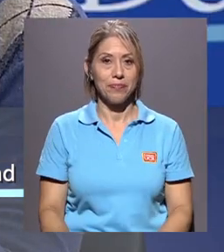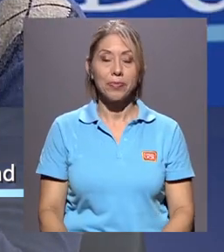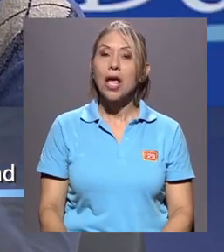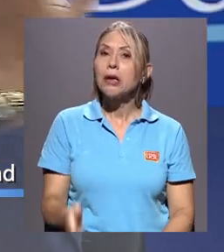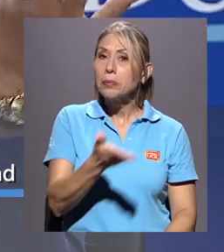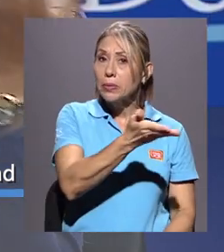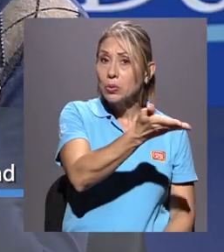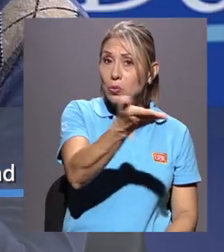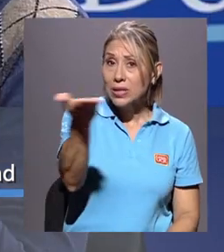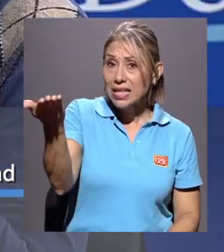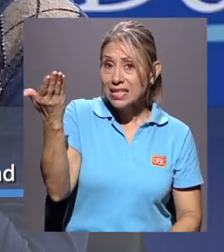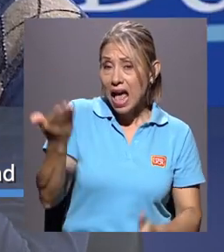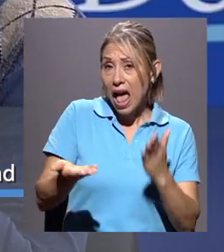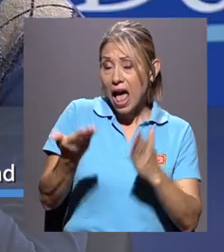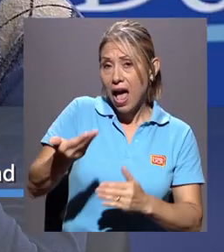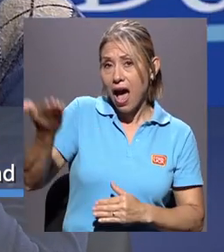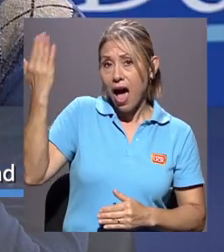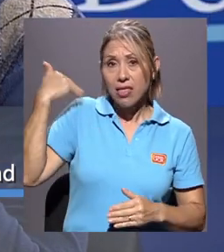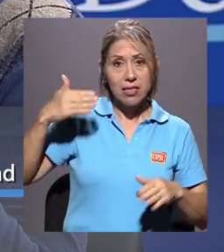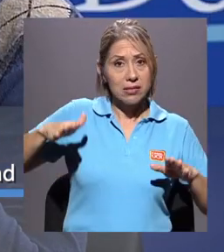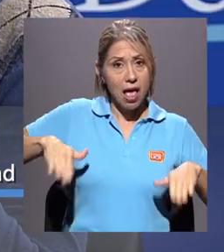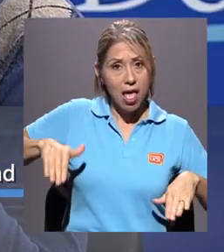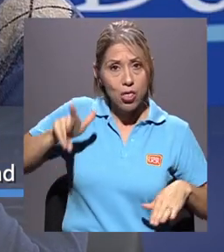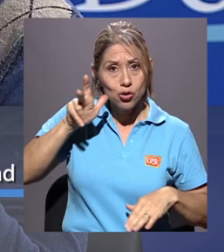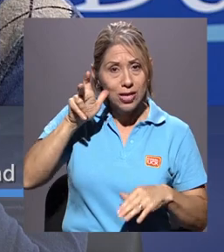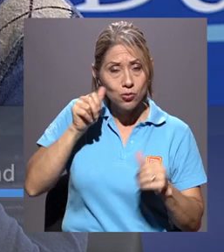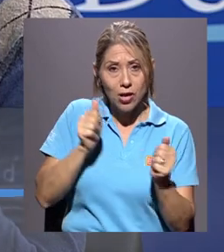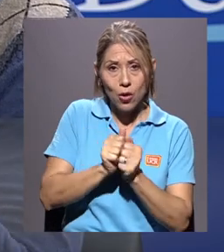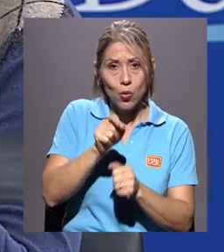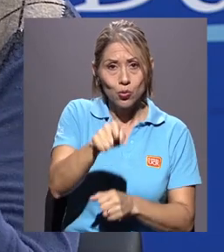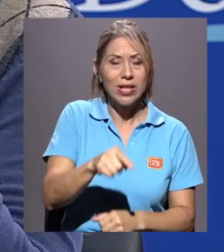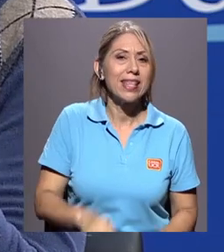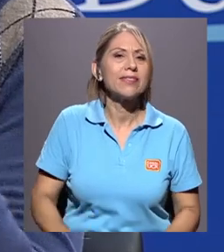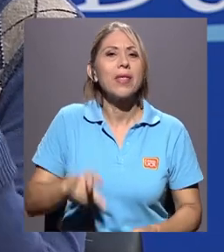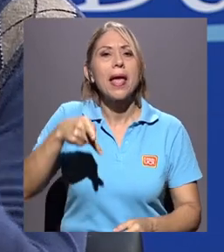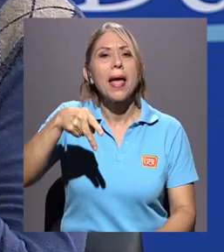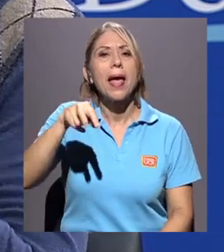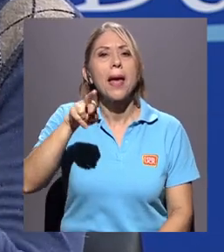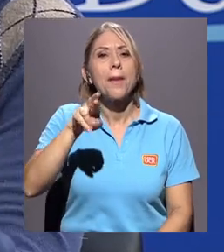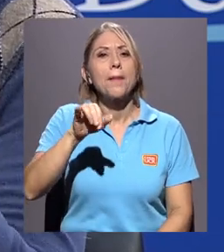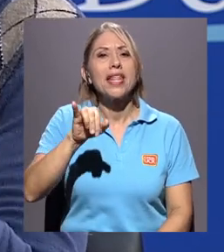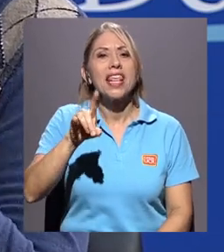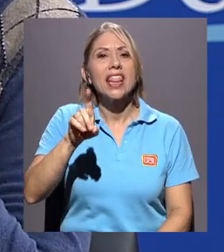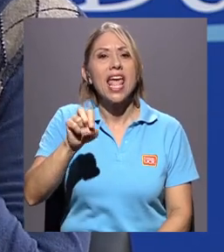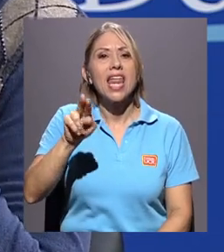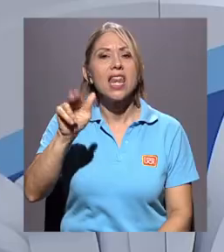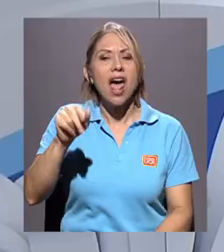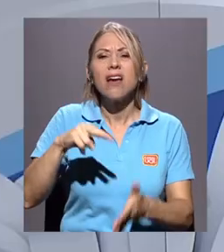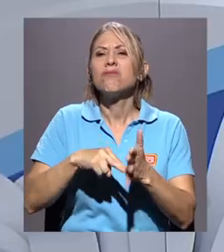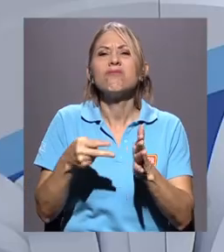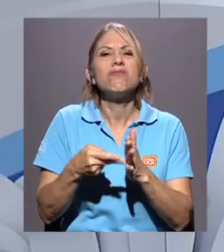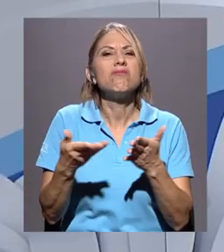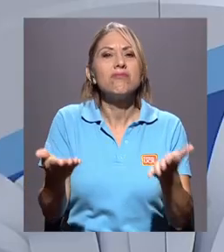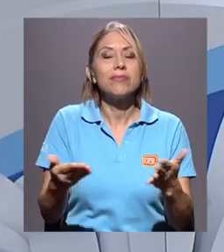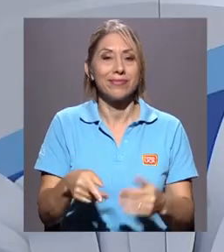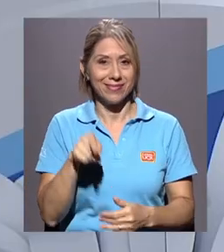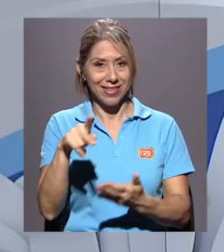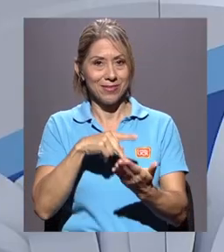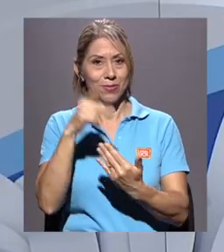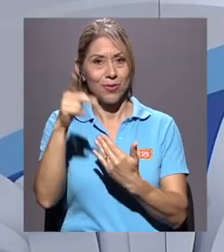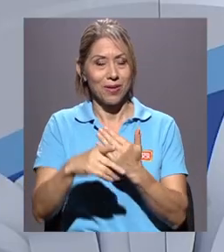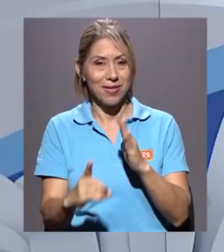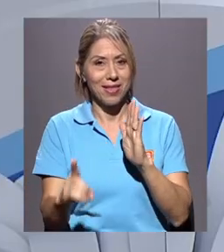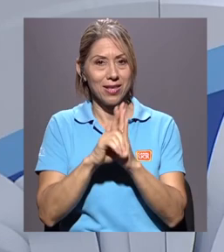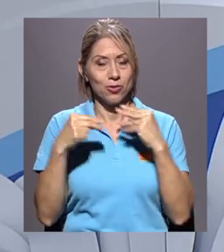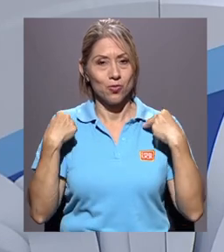nos ha escuchado en anteriores entrevistas con ustedes, ¿qué es Pridena? Explíquemele a la gente así rápidamente. Claro, el Pridena es el programa de